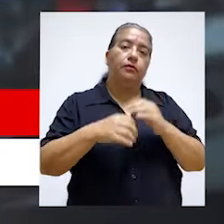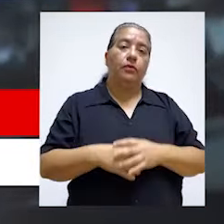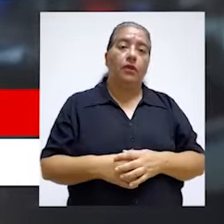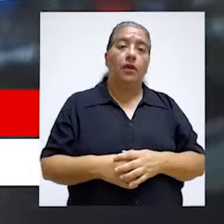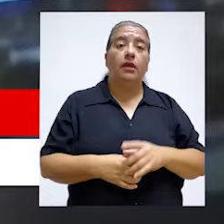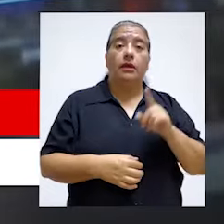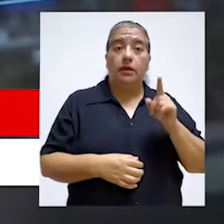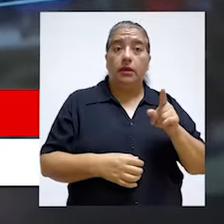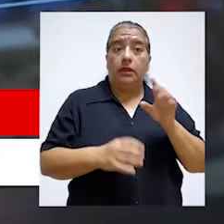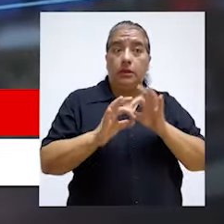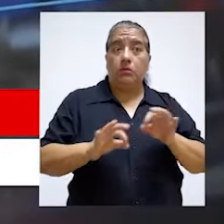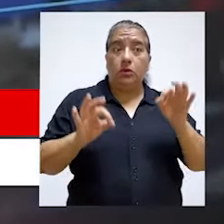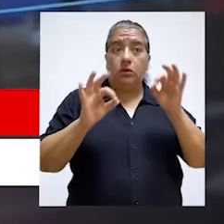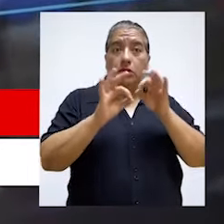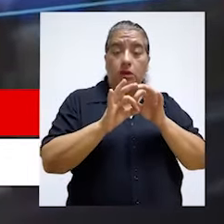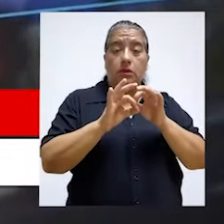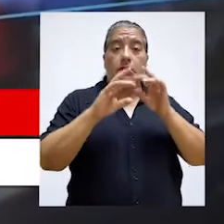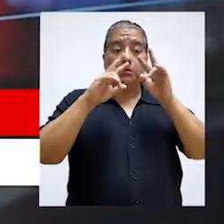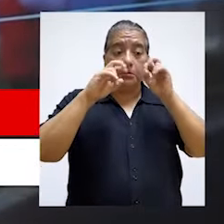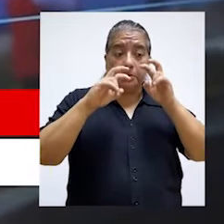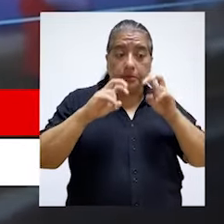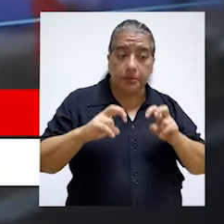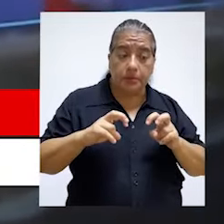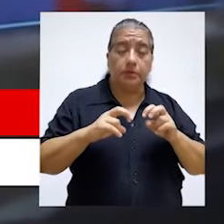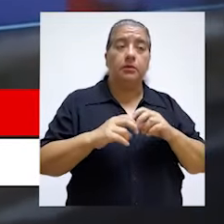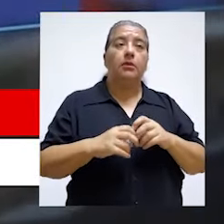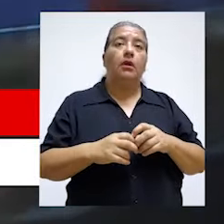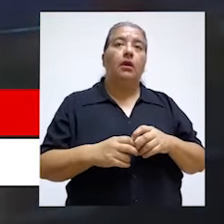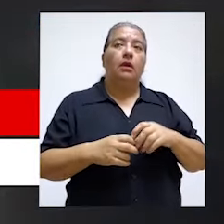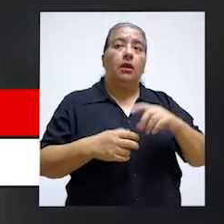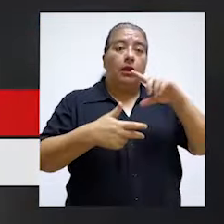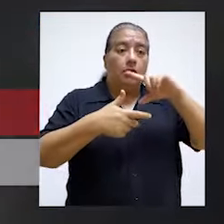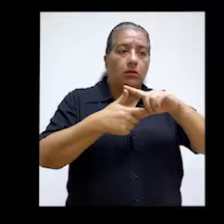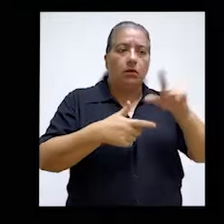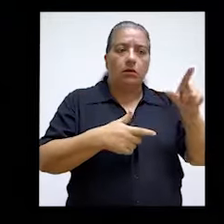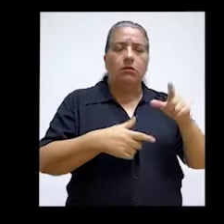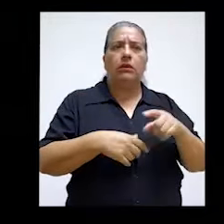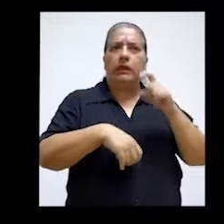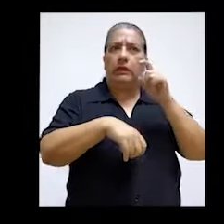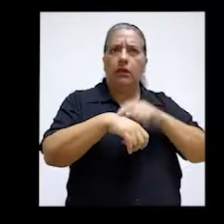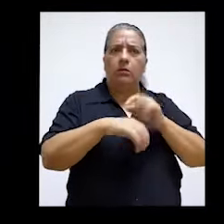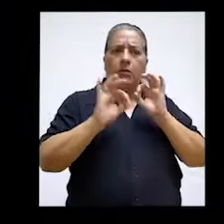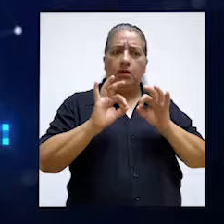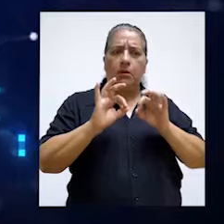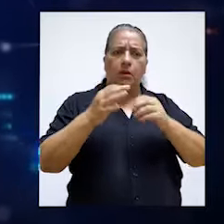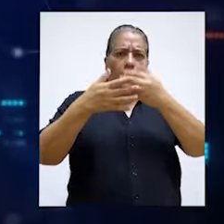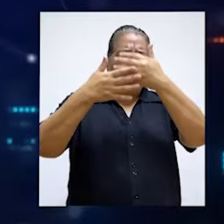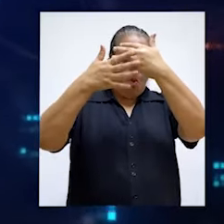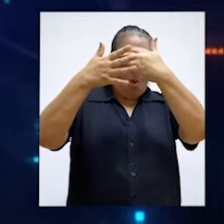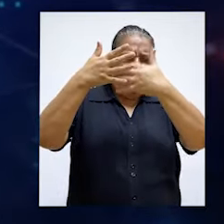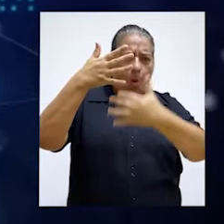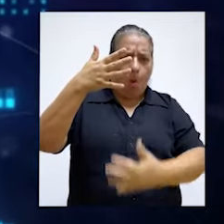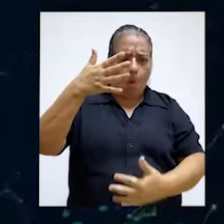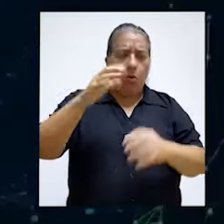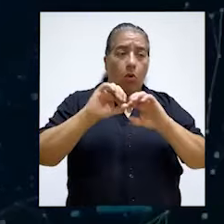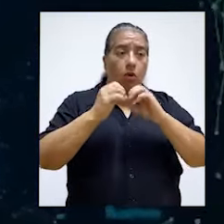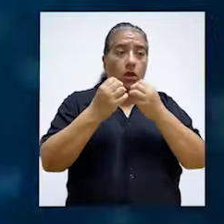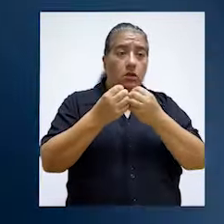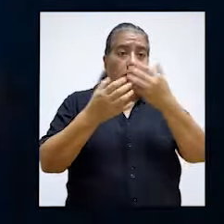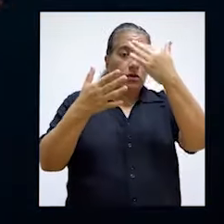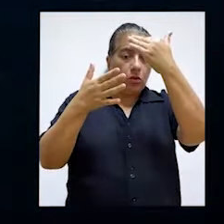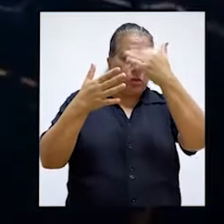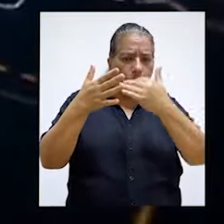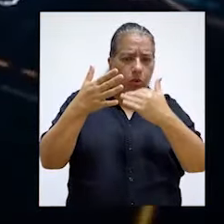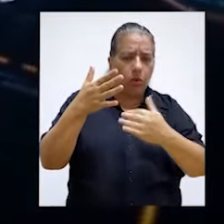cual además por ley están obligadas a hacer ese registro, sino que adicionalmente aplicando la inteligencia artificial y el tema del machine